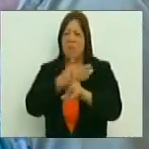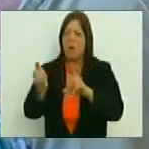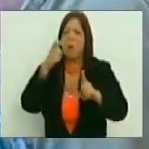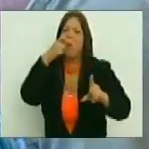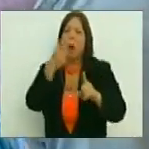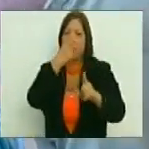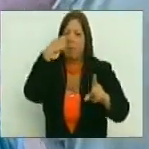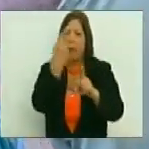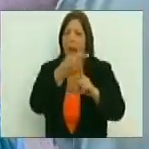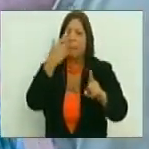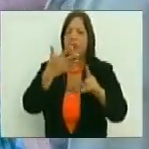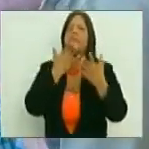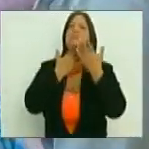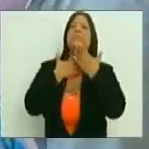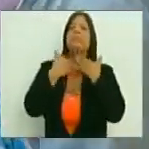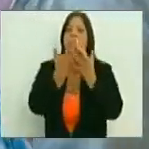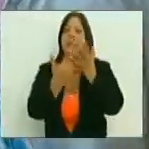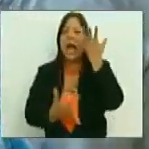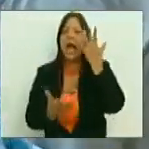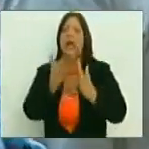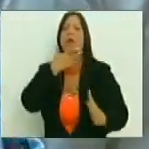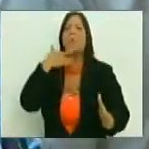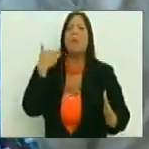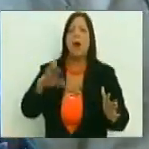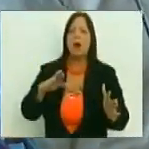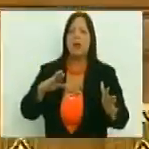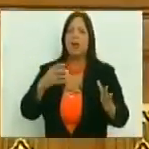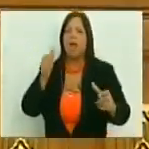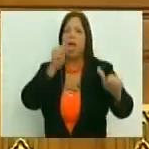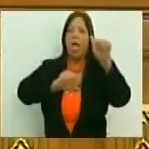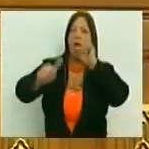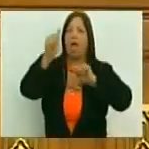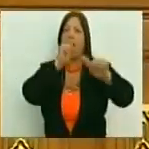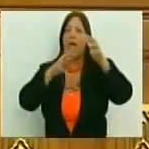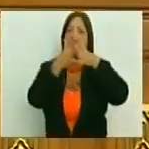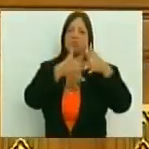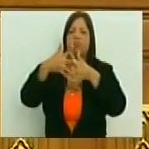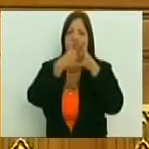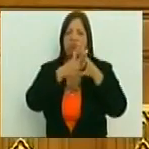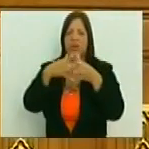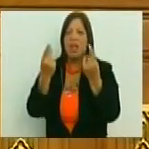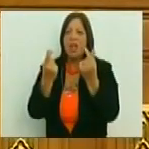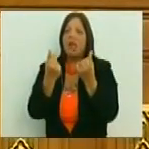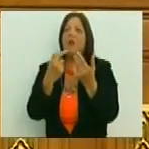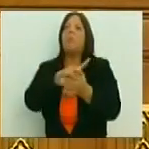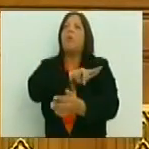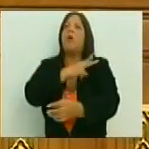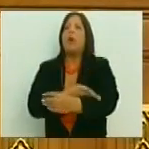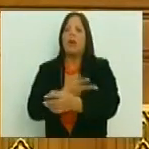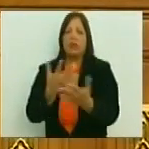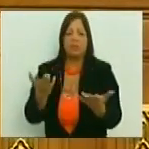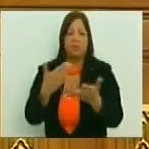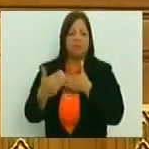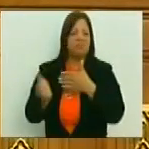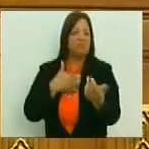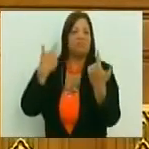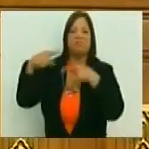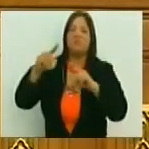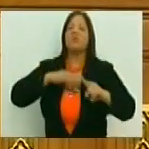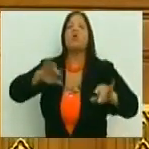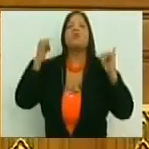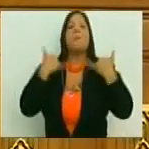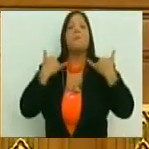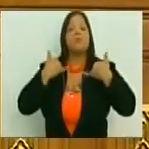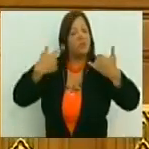el pueblo, sedientos de sangre y muerte, quienes se embriagan con el imperio por conseguir una cuota de poder, y seguimos siendo nosotros los